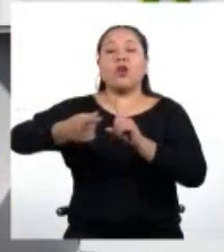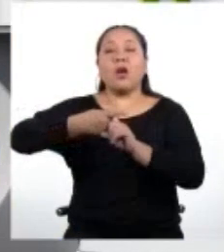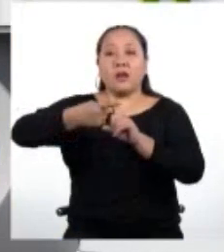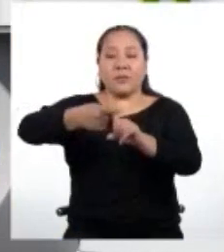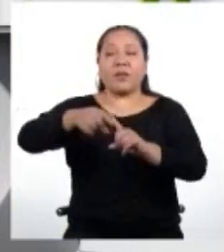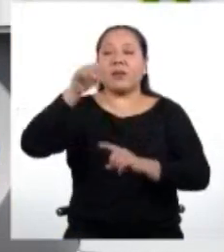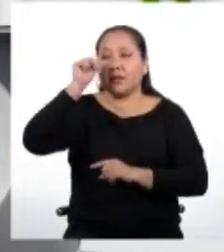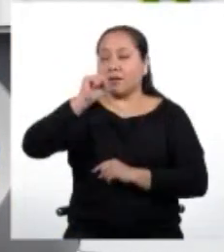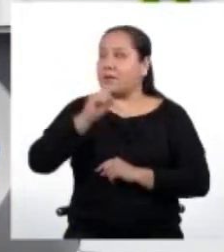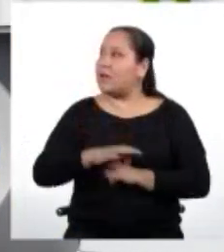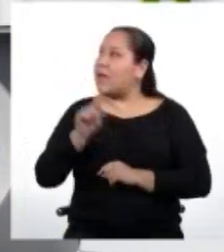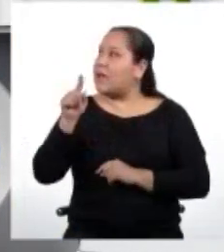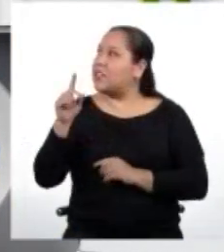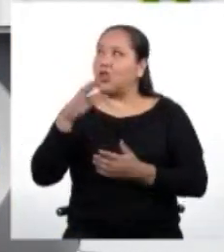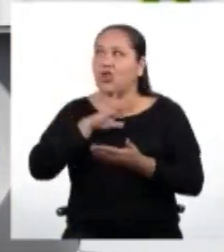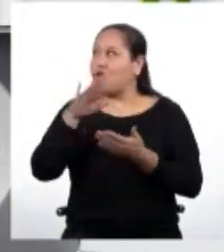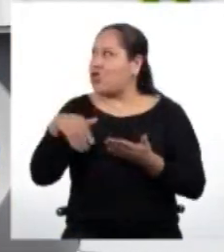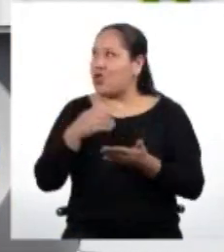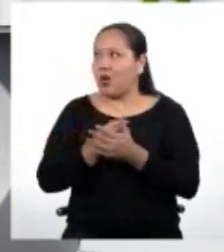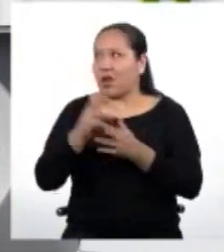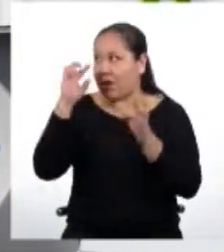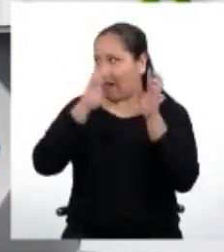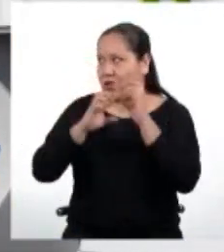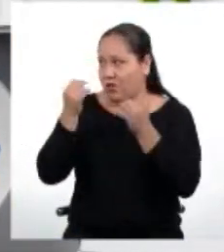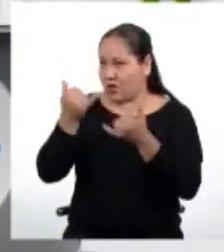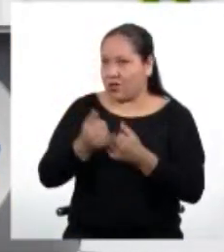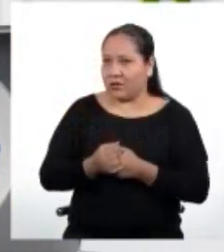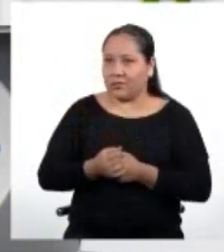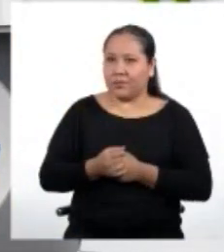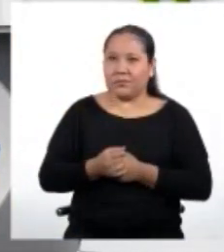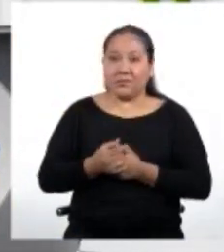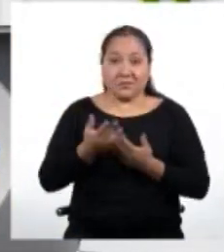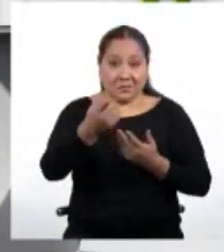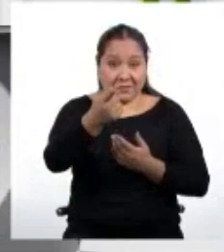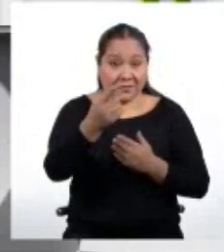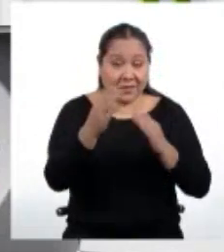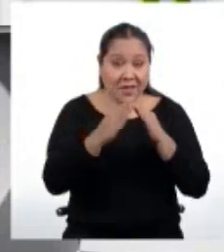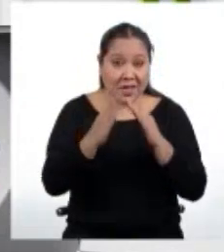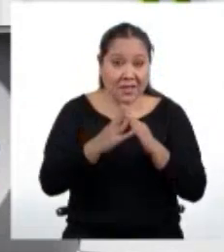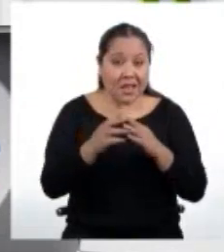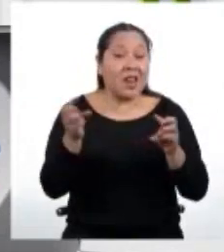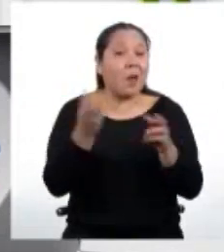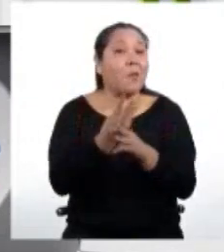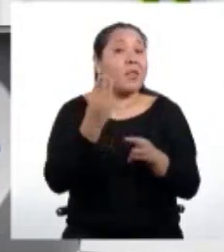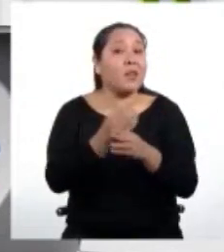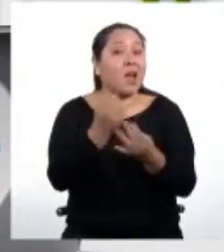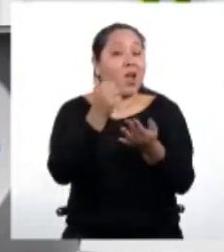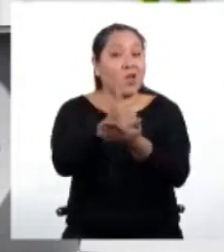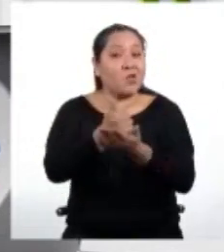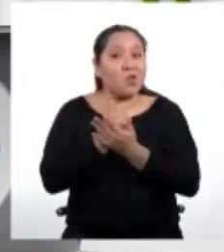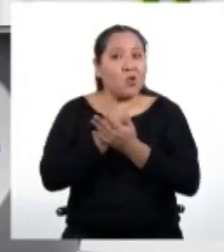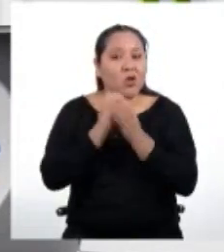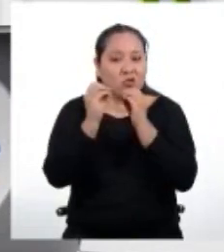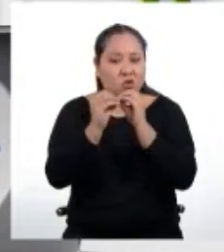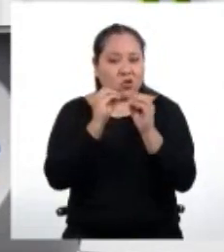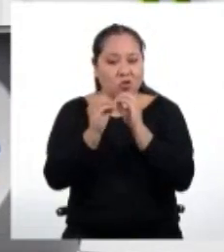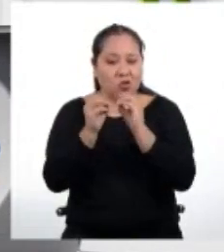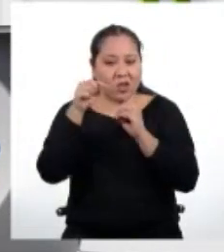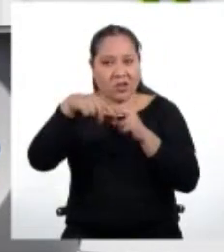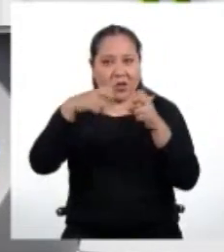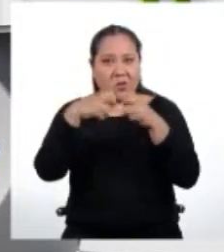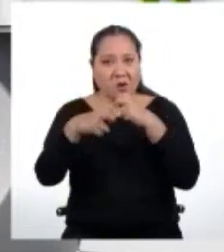Esas serían todas las dudas por hoy. ¿Qué dicen en casa? ¿La matemática nos ayudó a resolver las interrogantes del día?